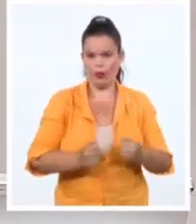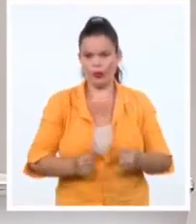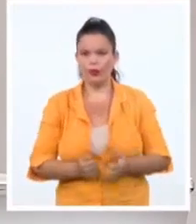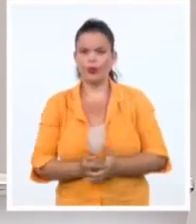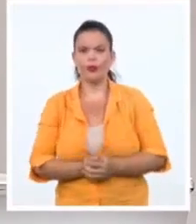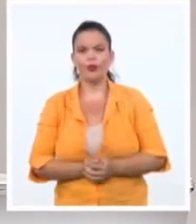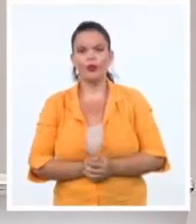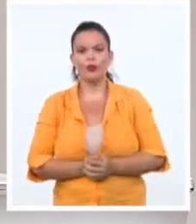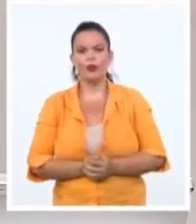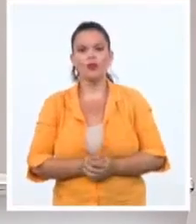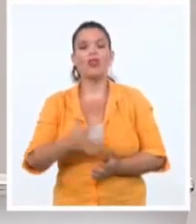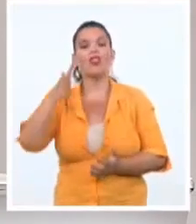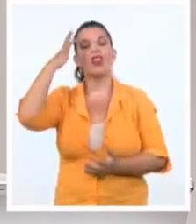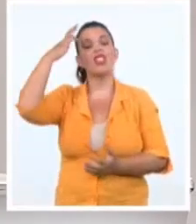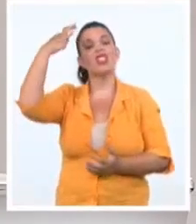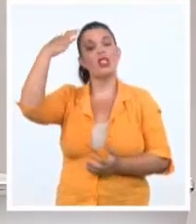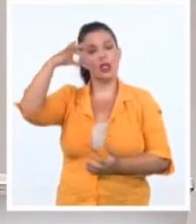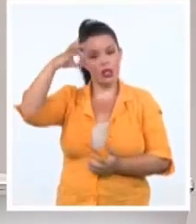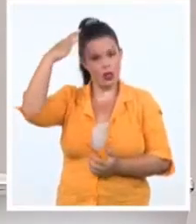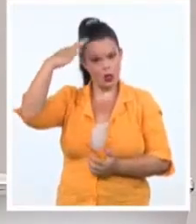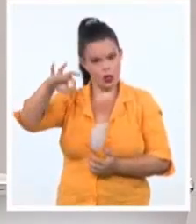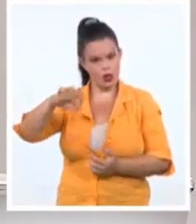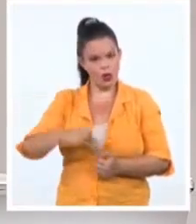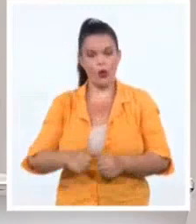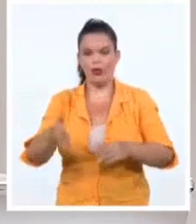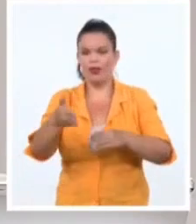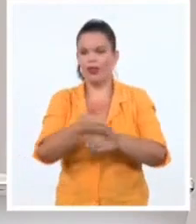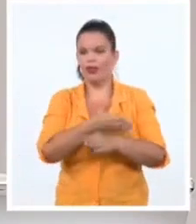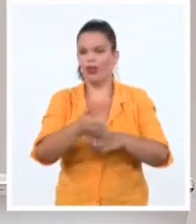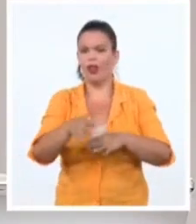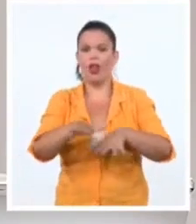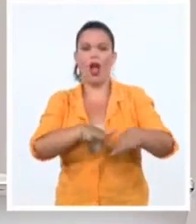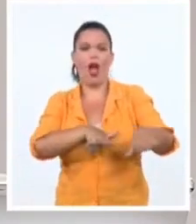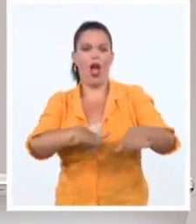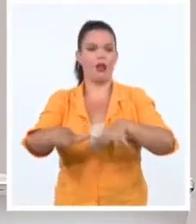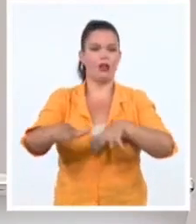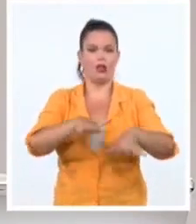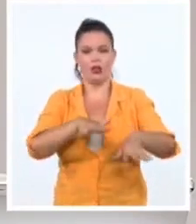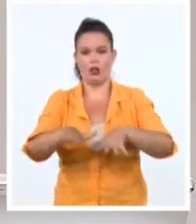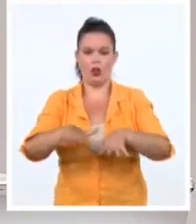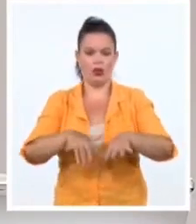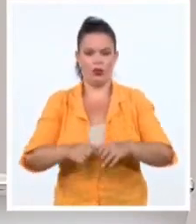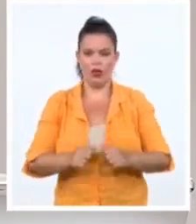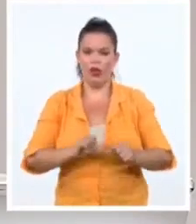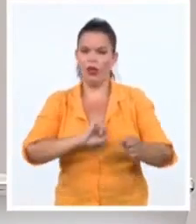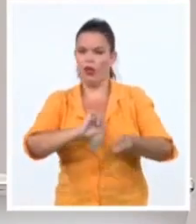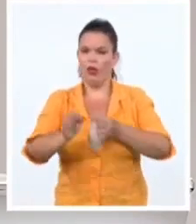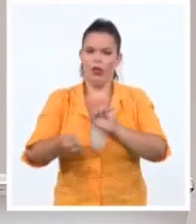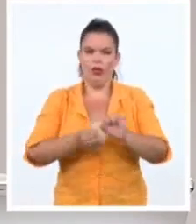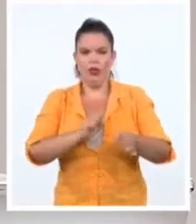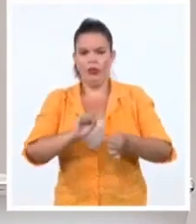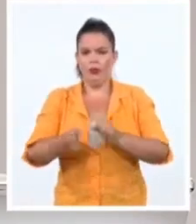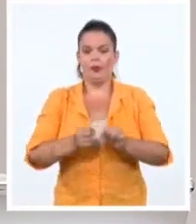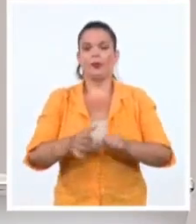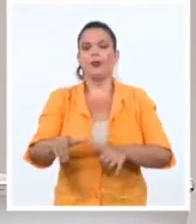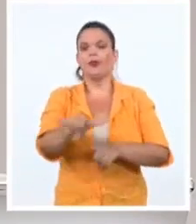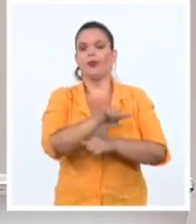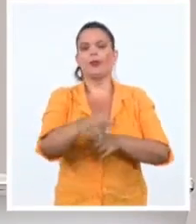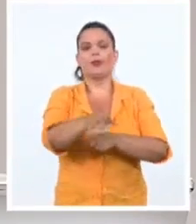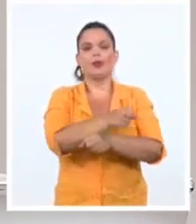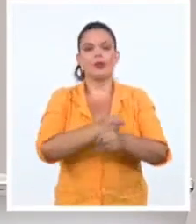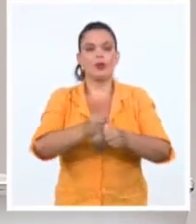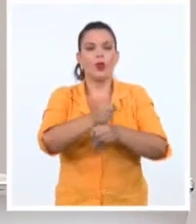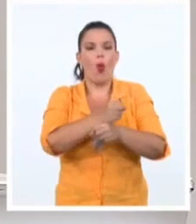de vista psicológico, acciones de subversión y también el uso